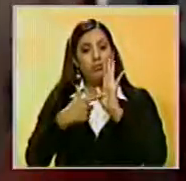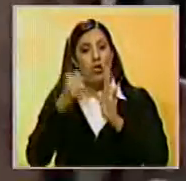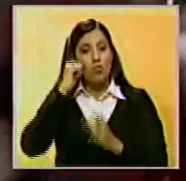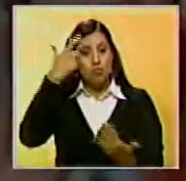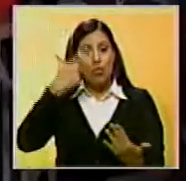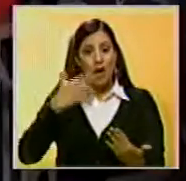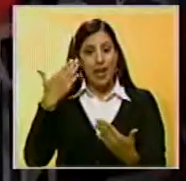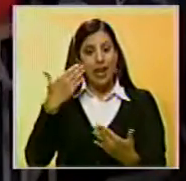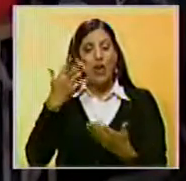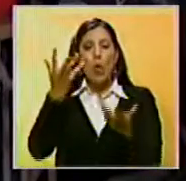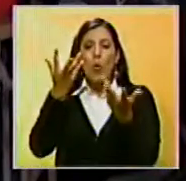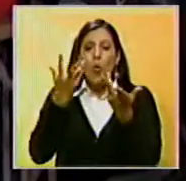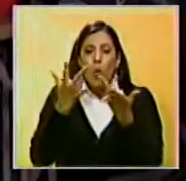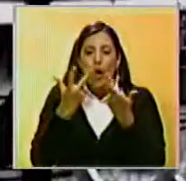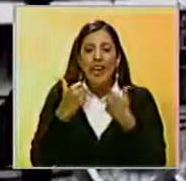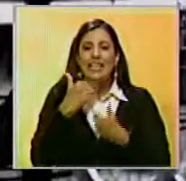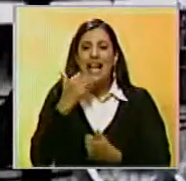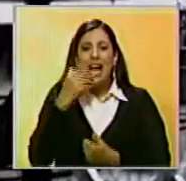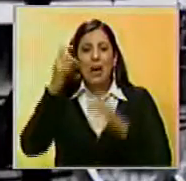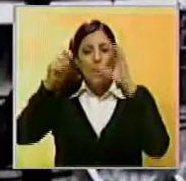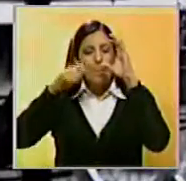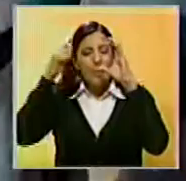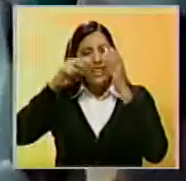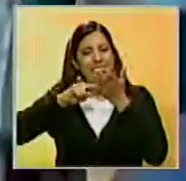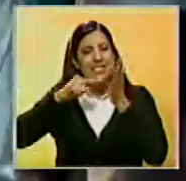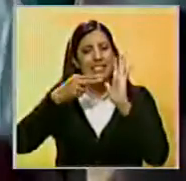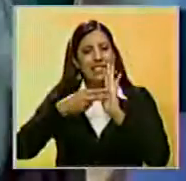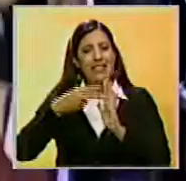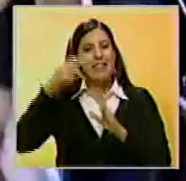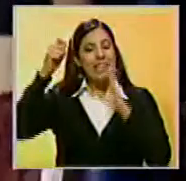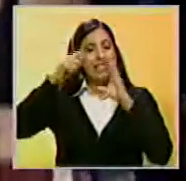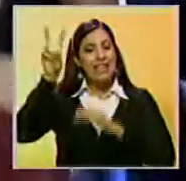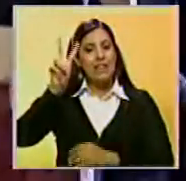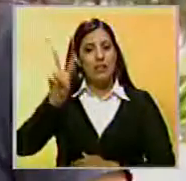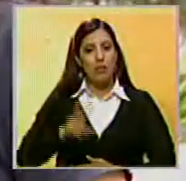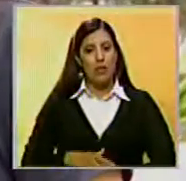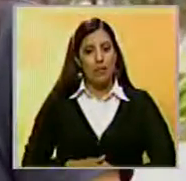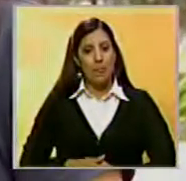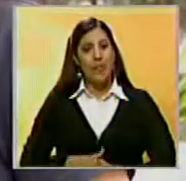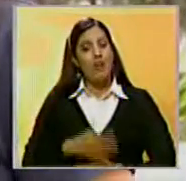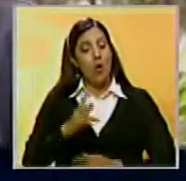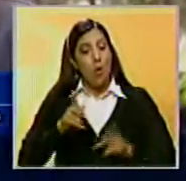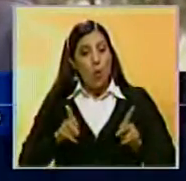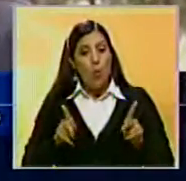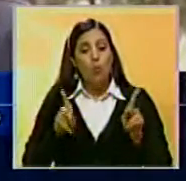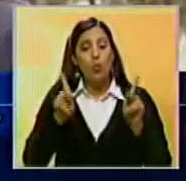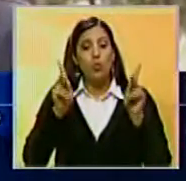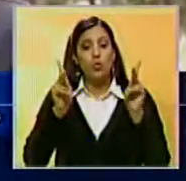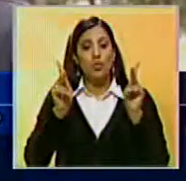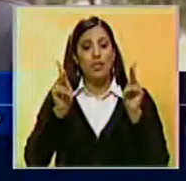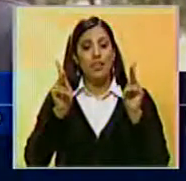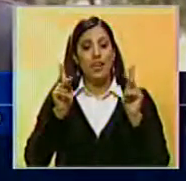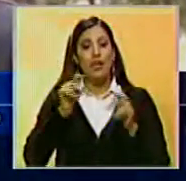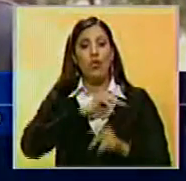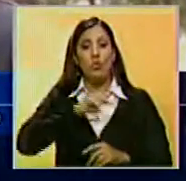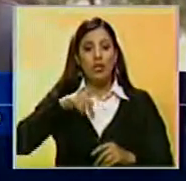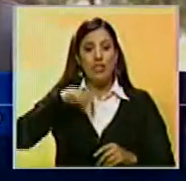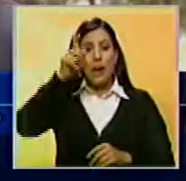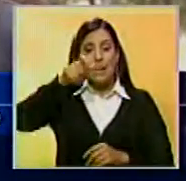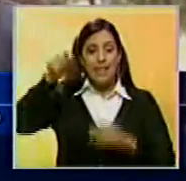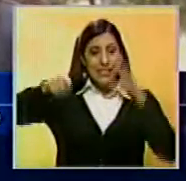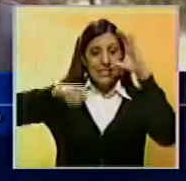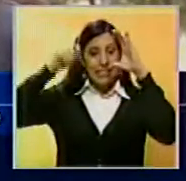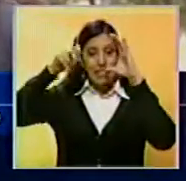Juliana Cuevas, nos comenta lo que esto representa para el cine venezolano. La oportunidad de que nuestros cineastas,